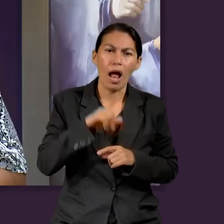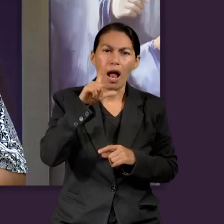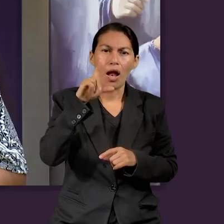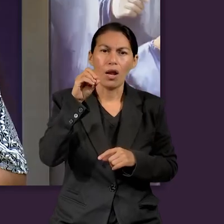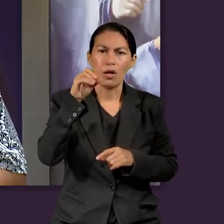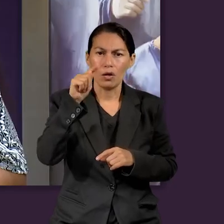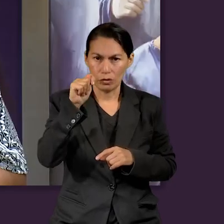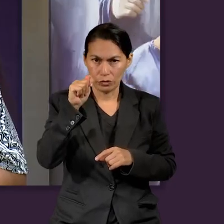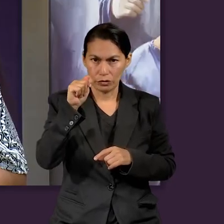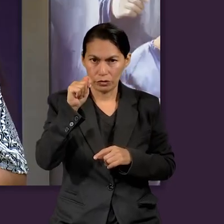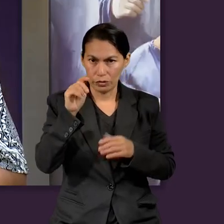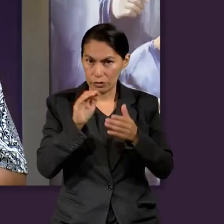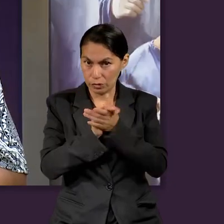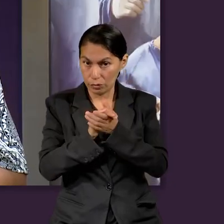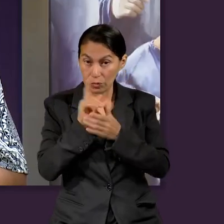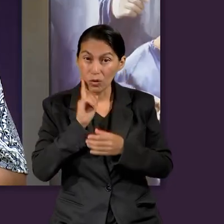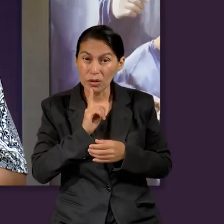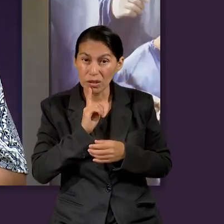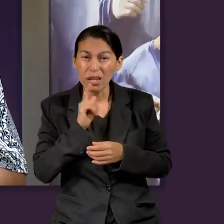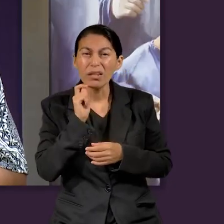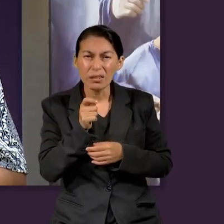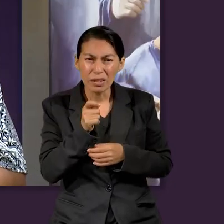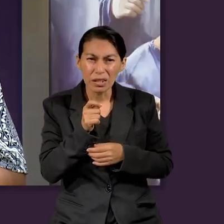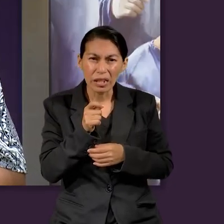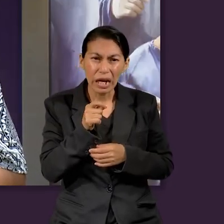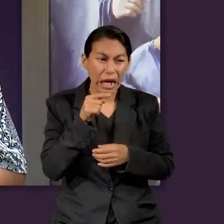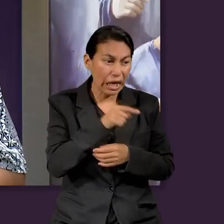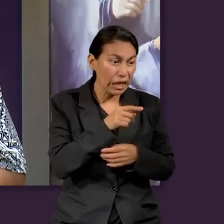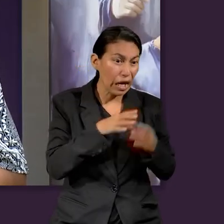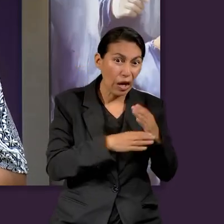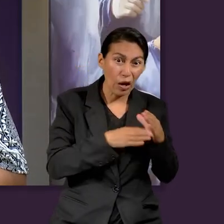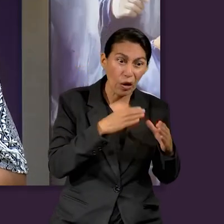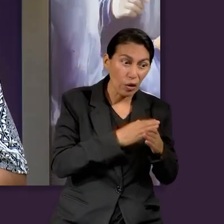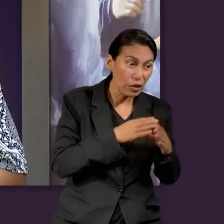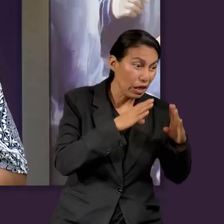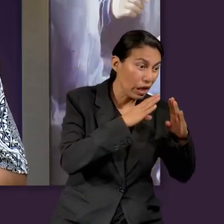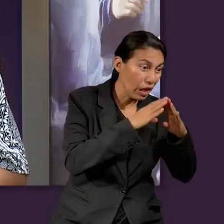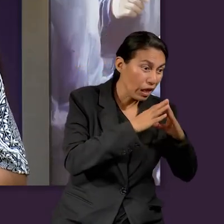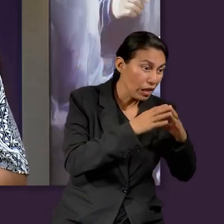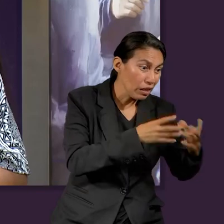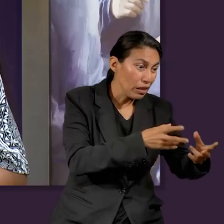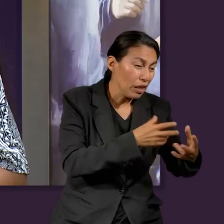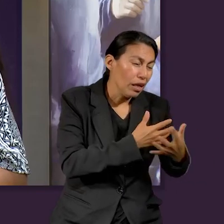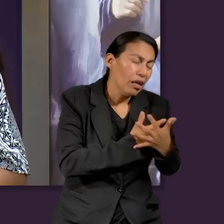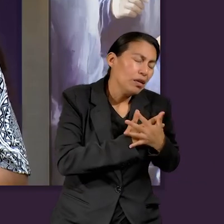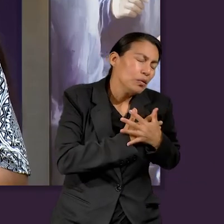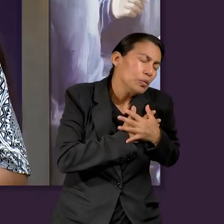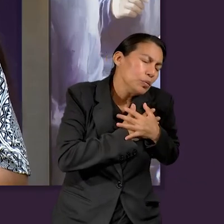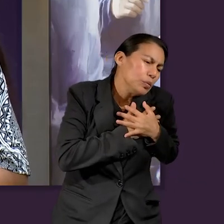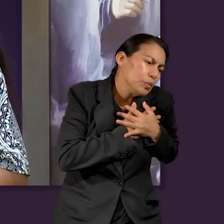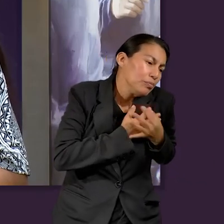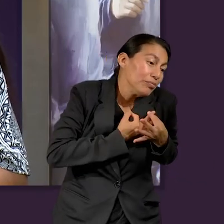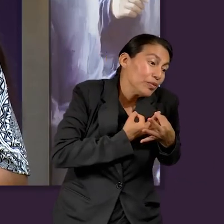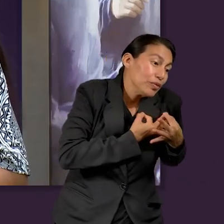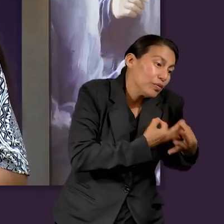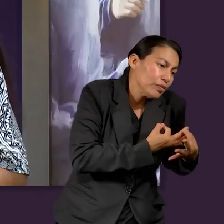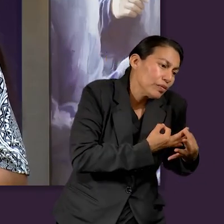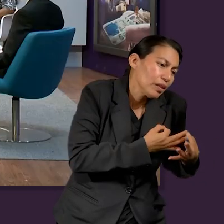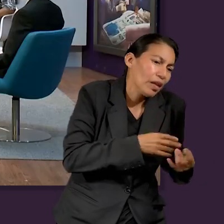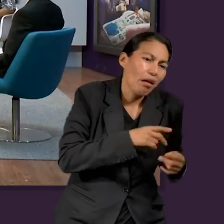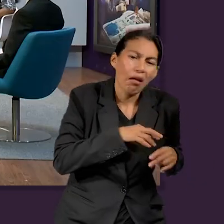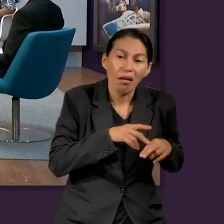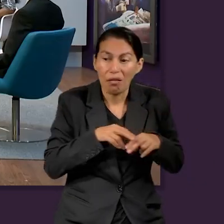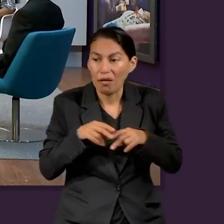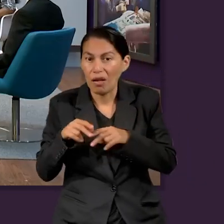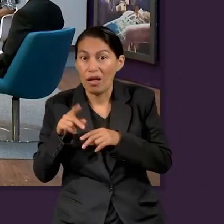que es la esposa de Lot. ¿Qué pasó con ella? Estaba tan afanada, tan arraigada con las cosas materiales, que